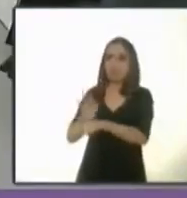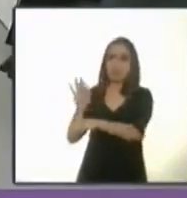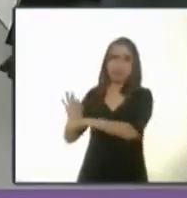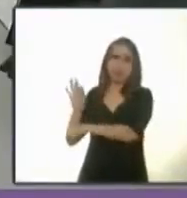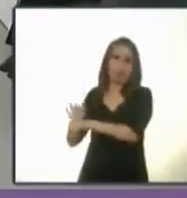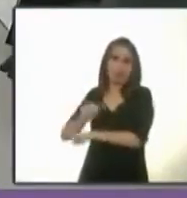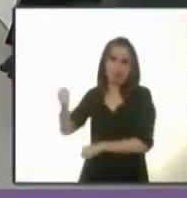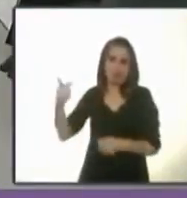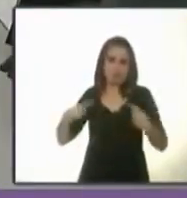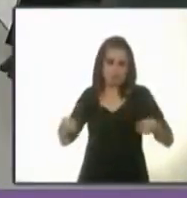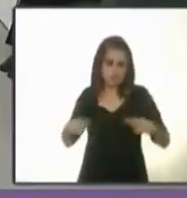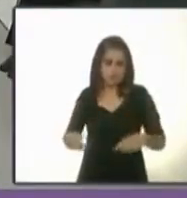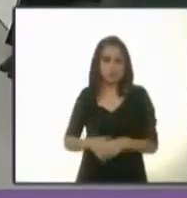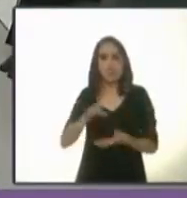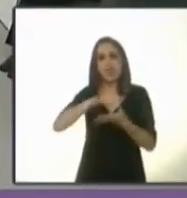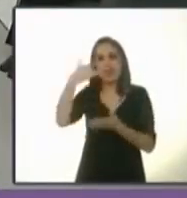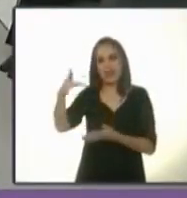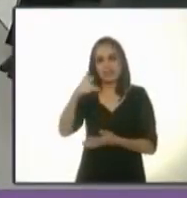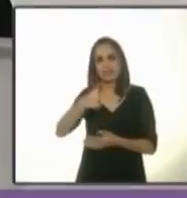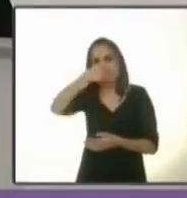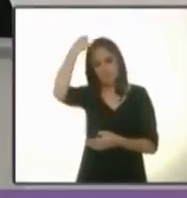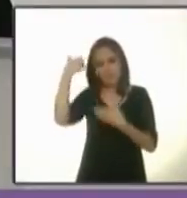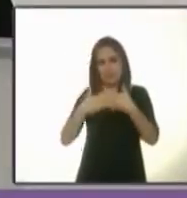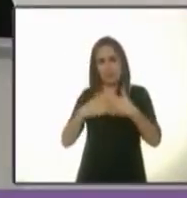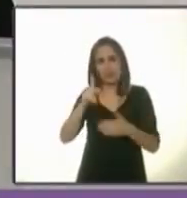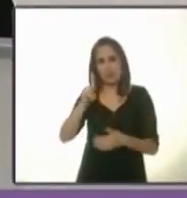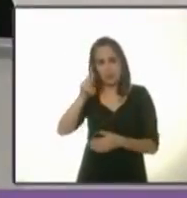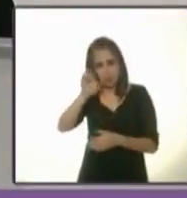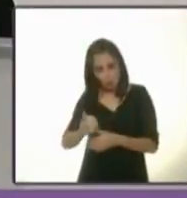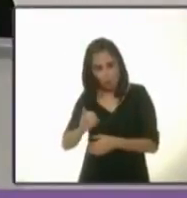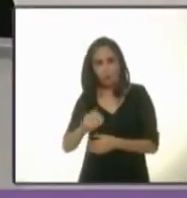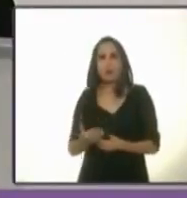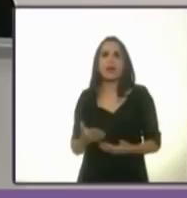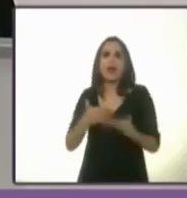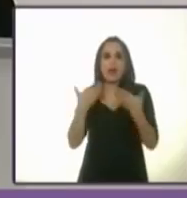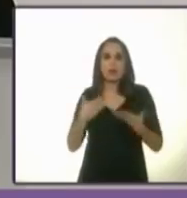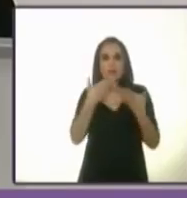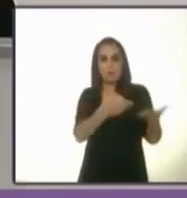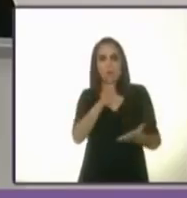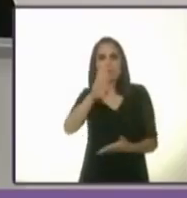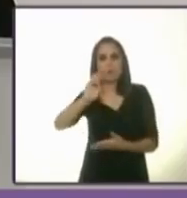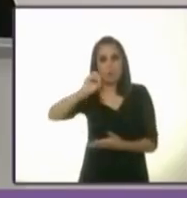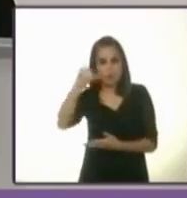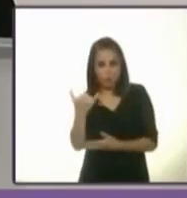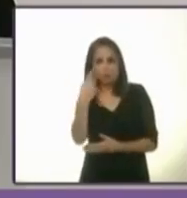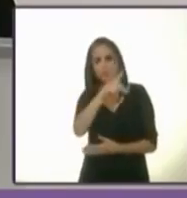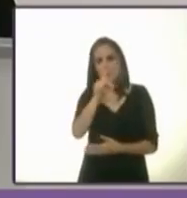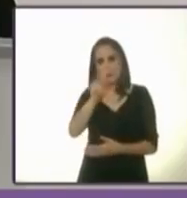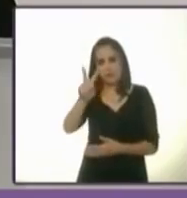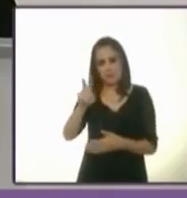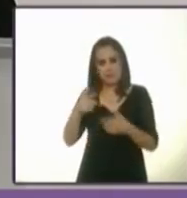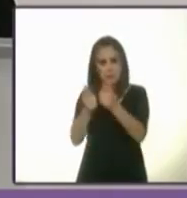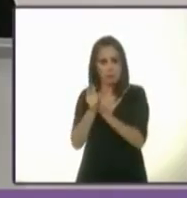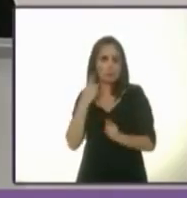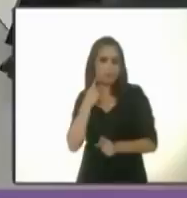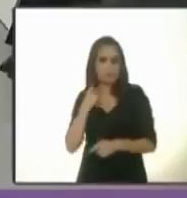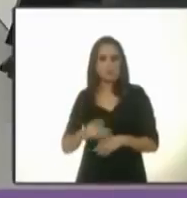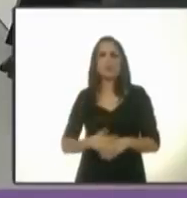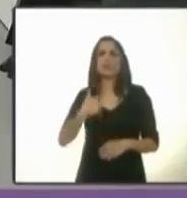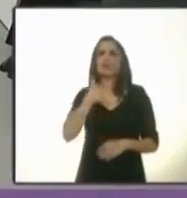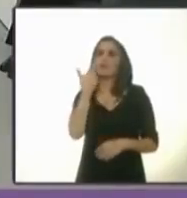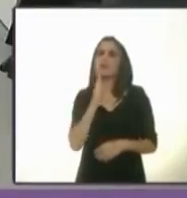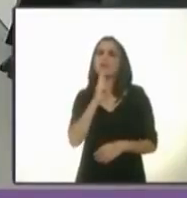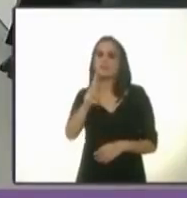Muchísimas gracias. Candidata Purificación Carpinteiro, le doy el uso de la voz a Mariana Boy del Partido Verde Ecologista. Gracias. Para contestar la